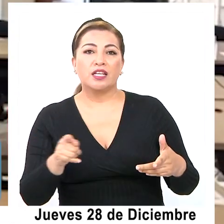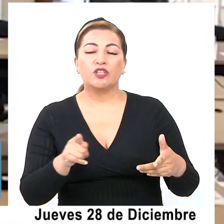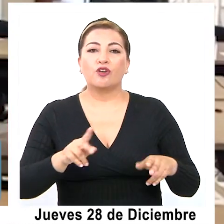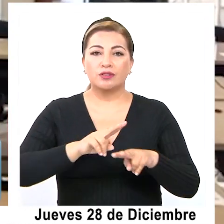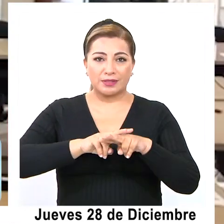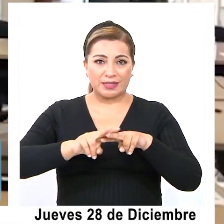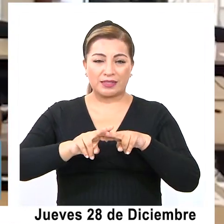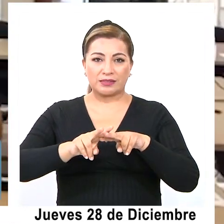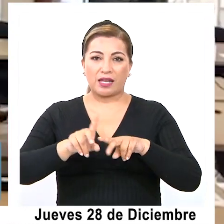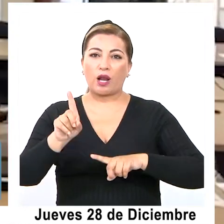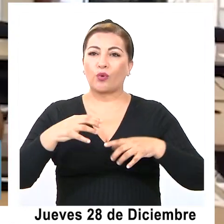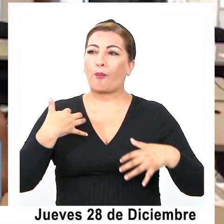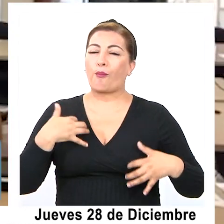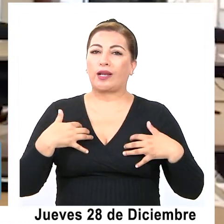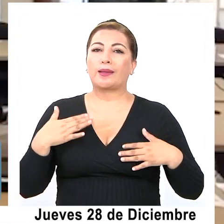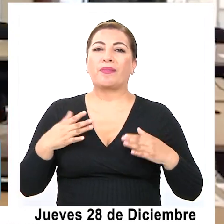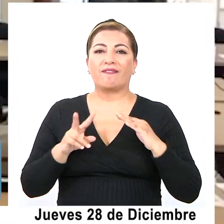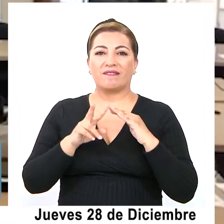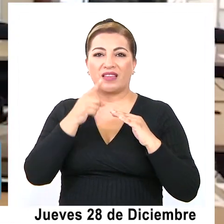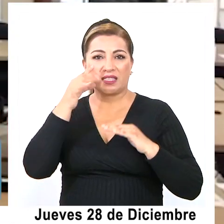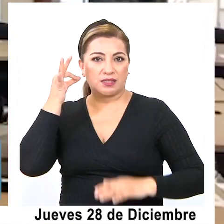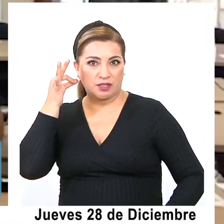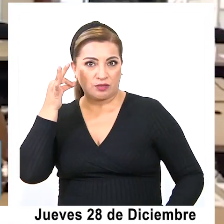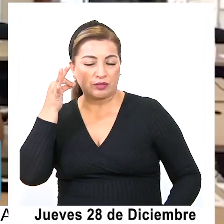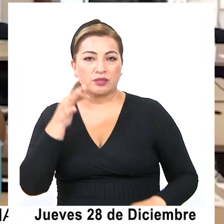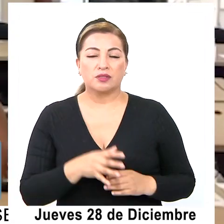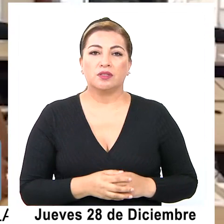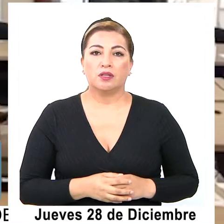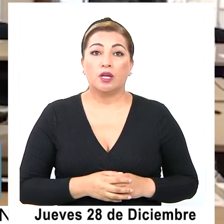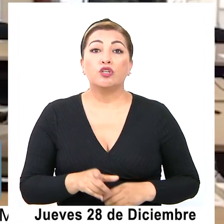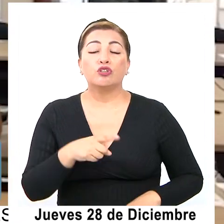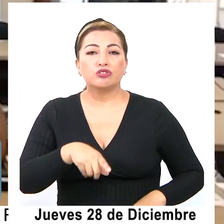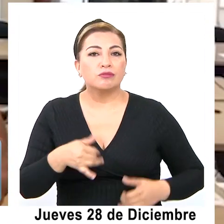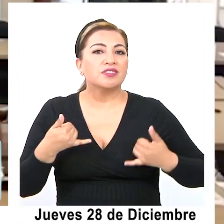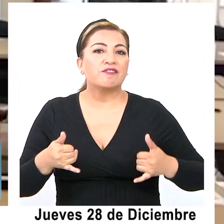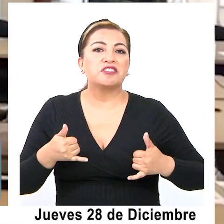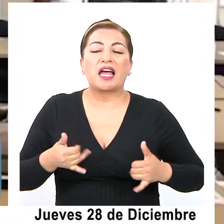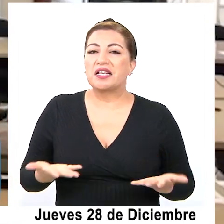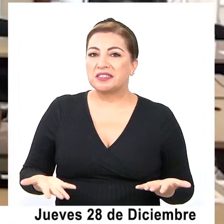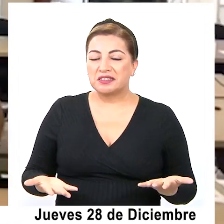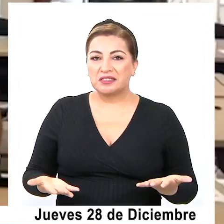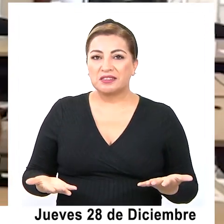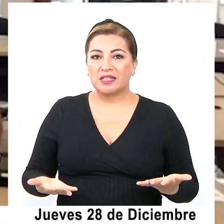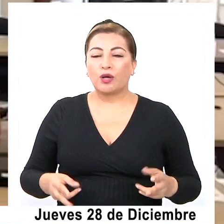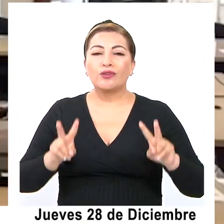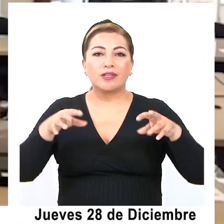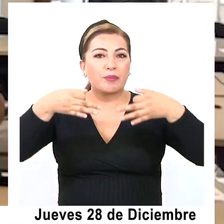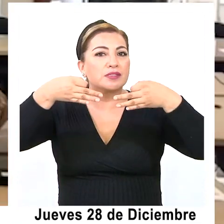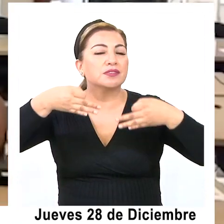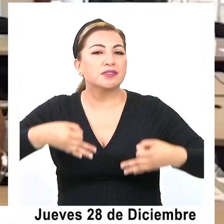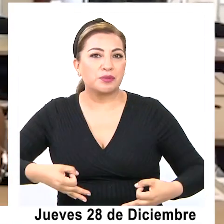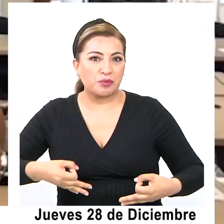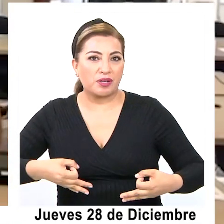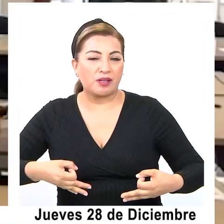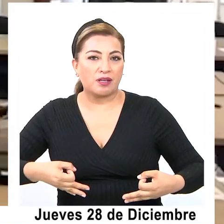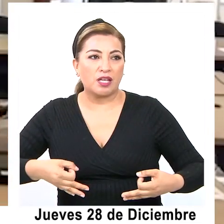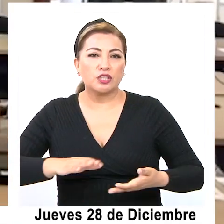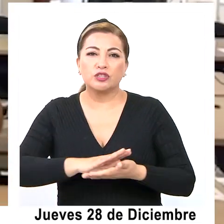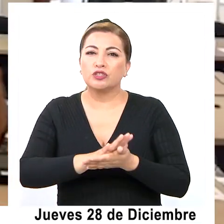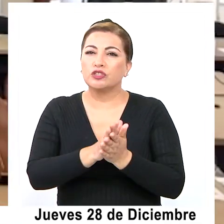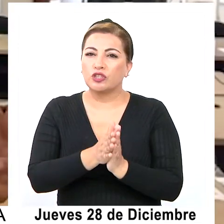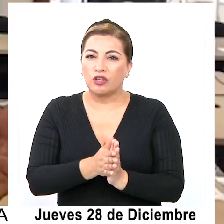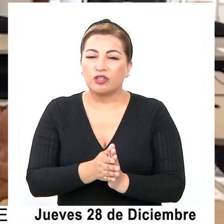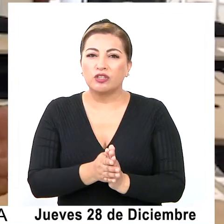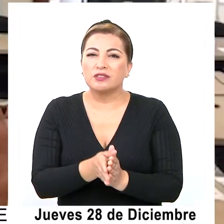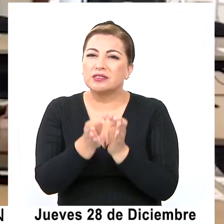no causar alguna molestia en nuestros vecinos. La idea es que podamos disfrutar, pasarlo bien, en forma segura, que los organismos de seguridad, ojalá ese